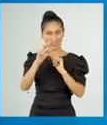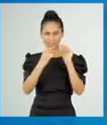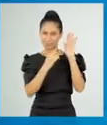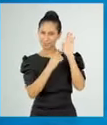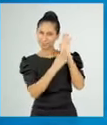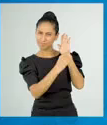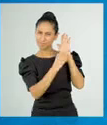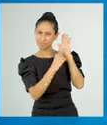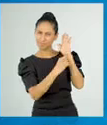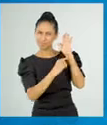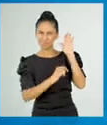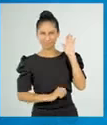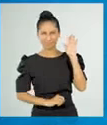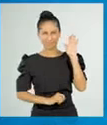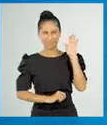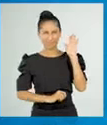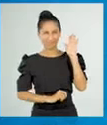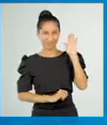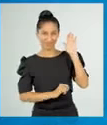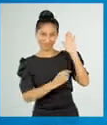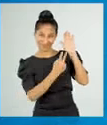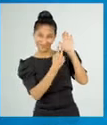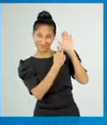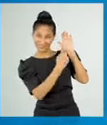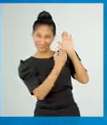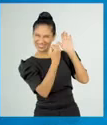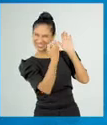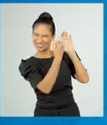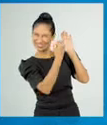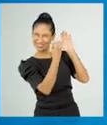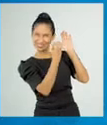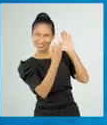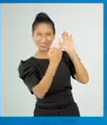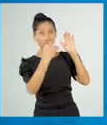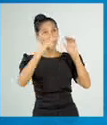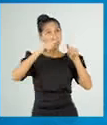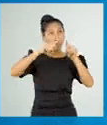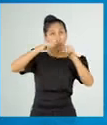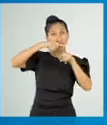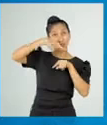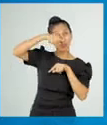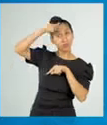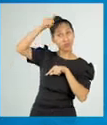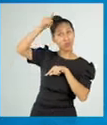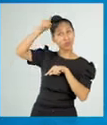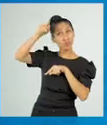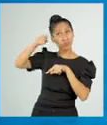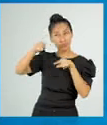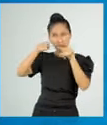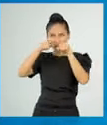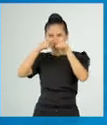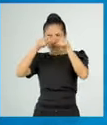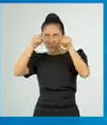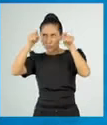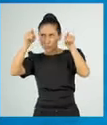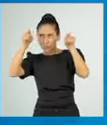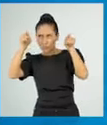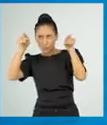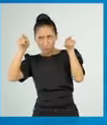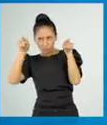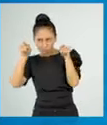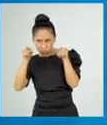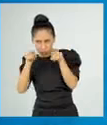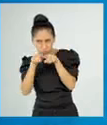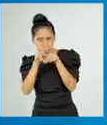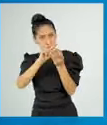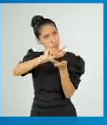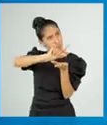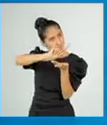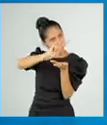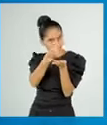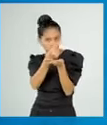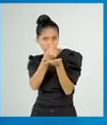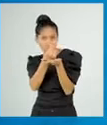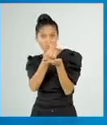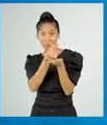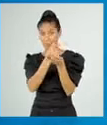de las partes inferiores hace un pliegue hacia arriba hasta la altura donde quedaron los pliegues de las puntas dobladas.